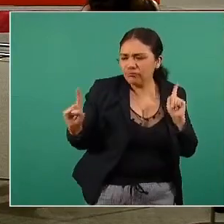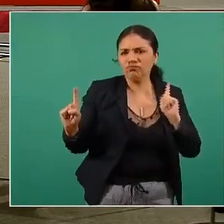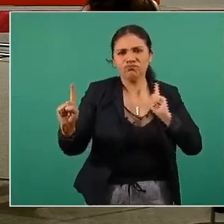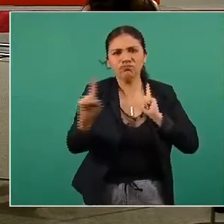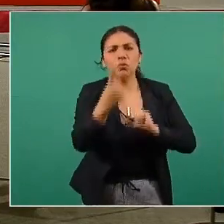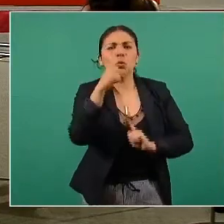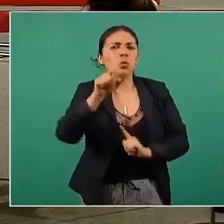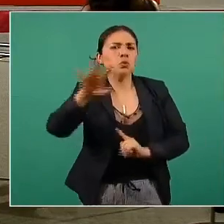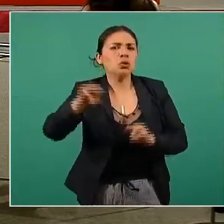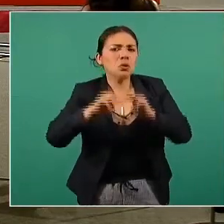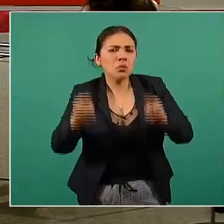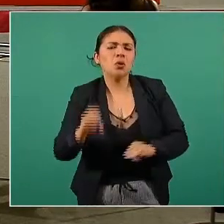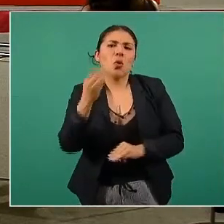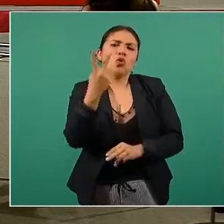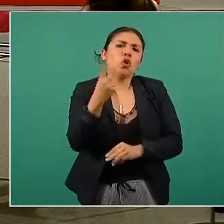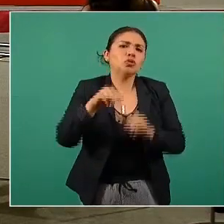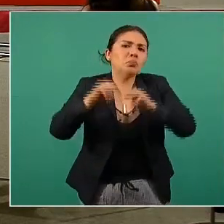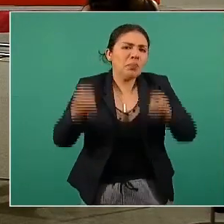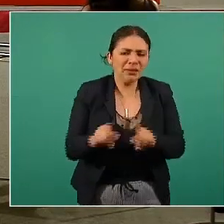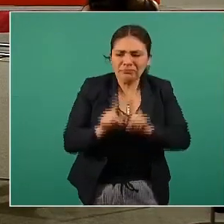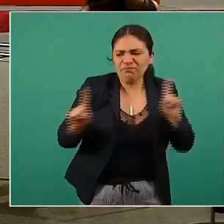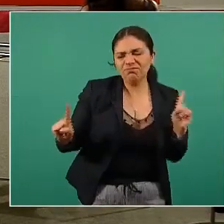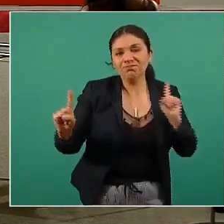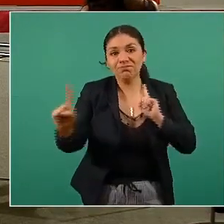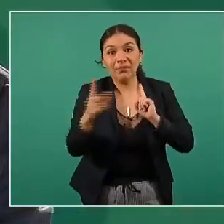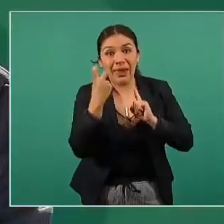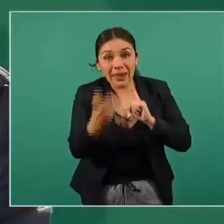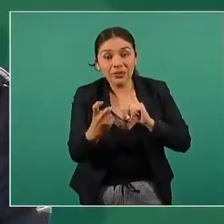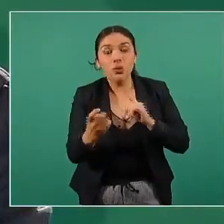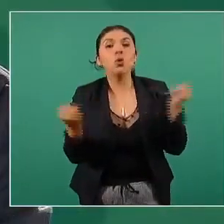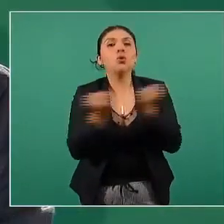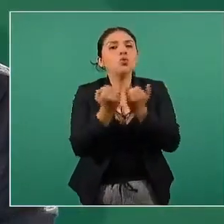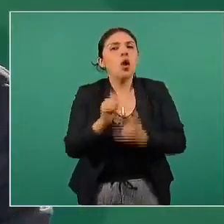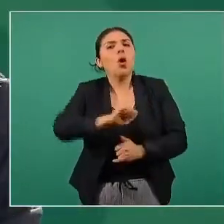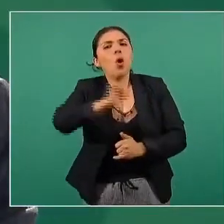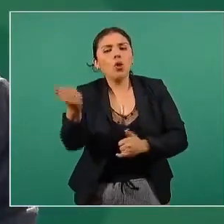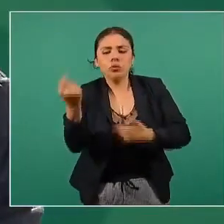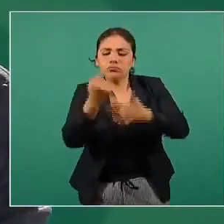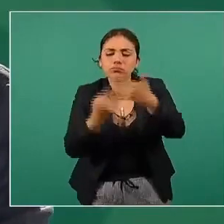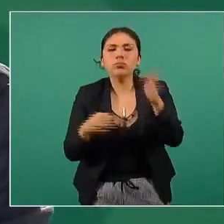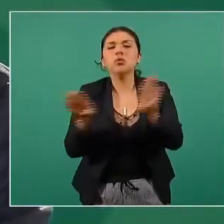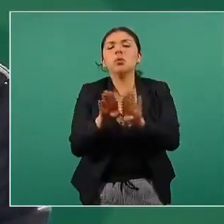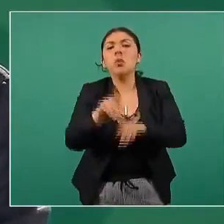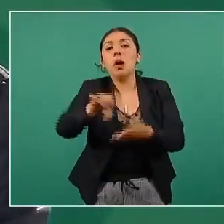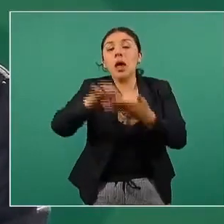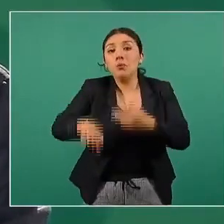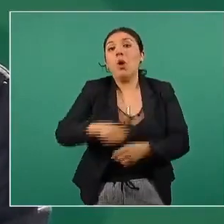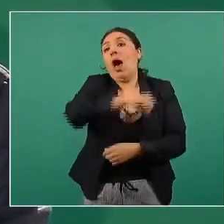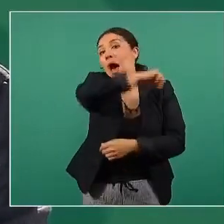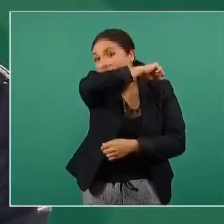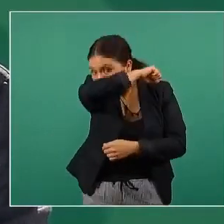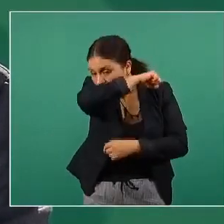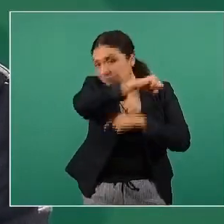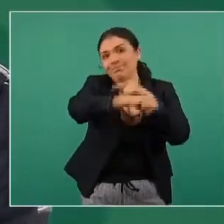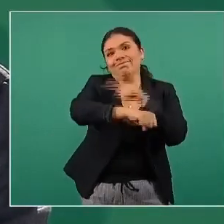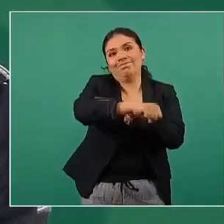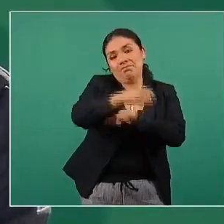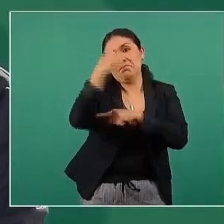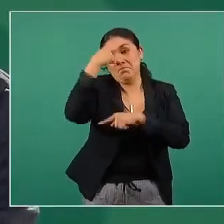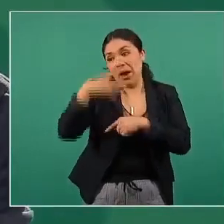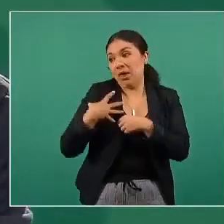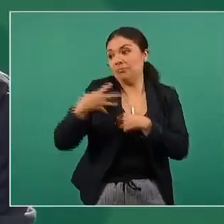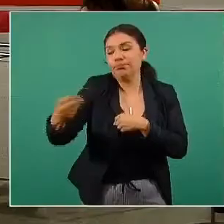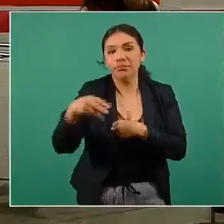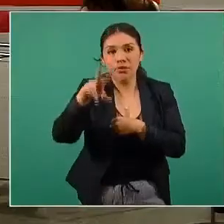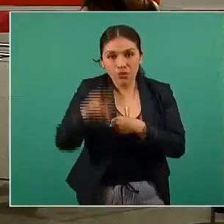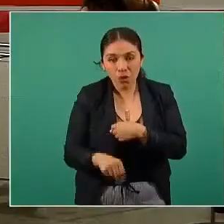un metro y medio, dos metros. Y también las otras medidas, como cubrirnos el estornudo para evitar contagiar,